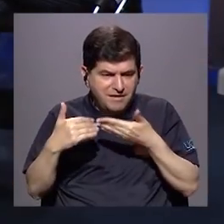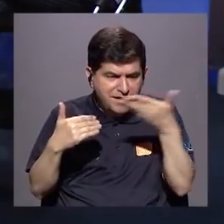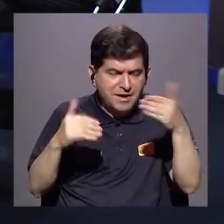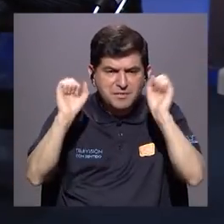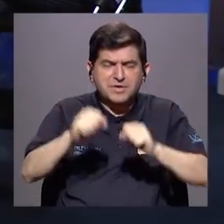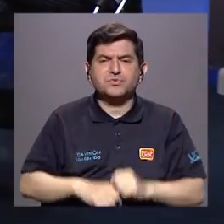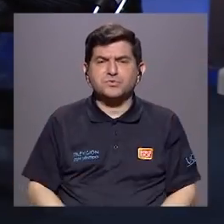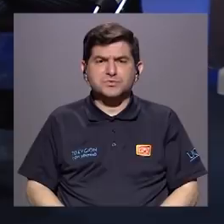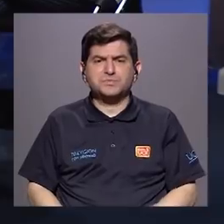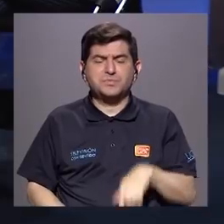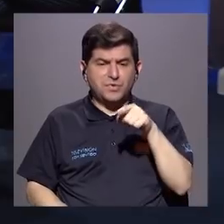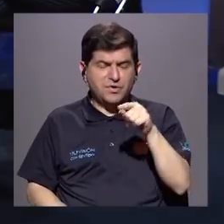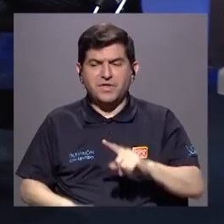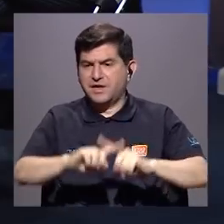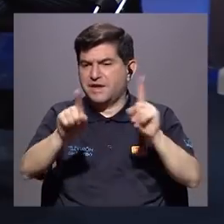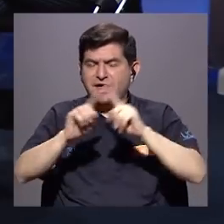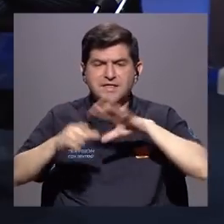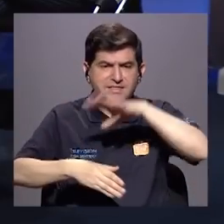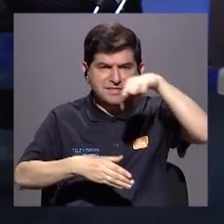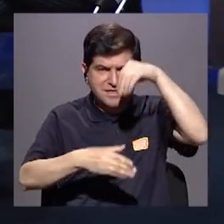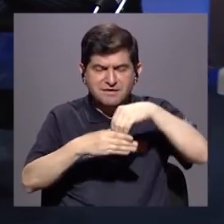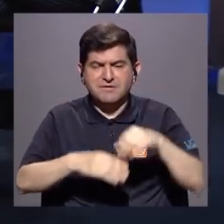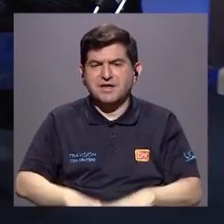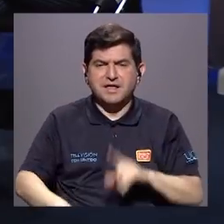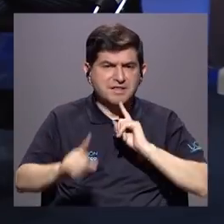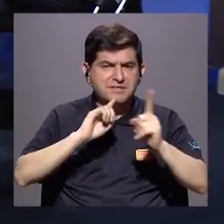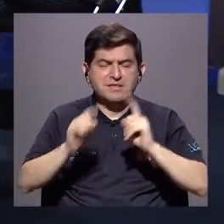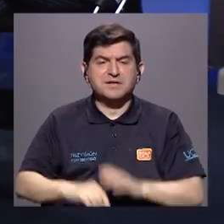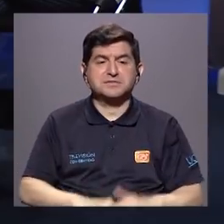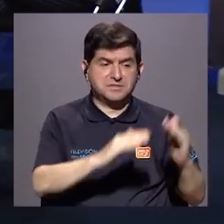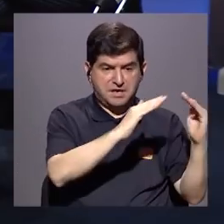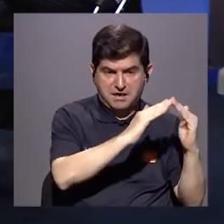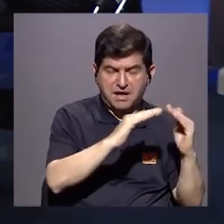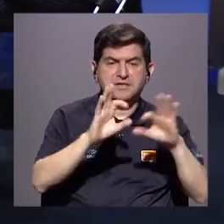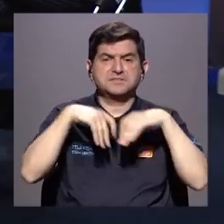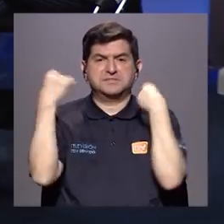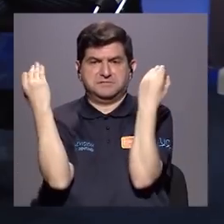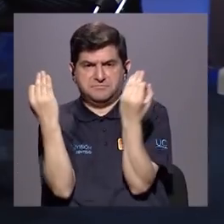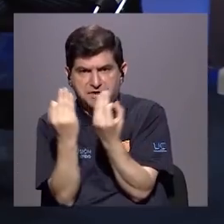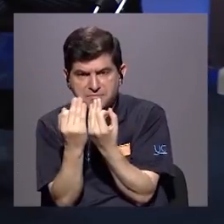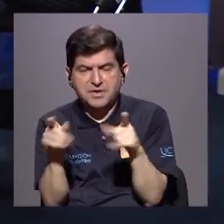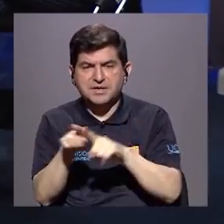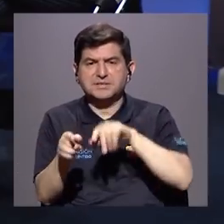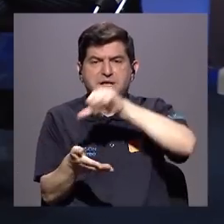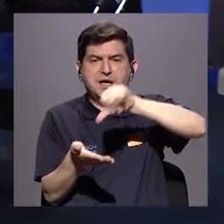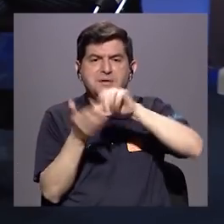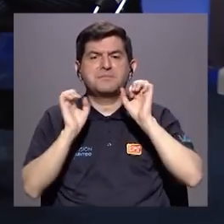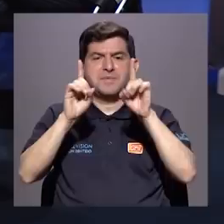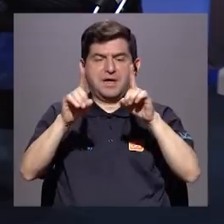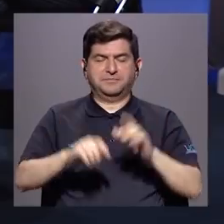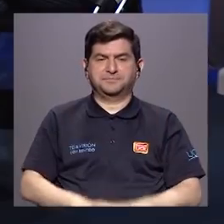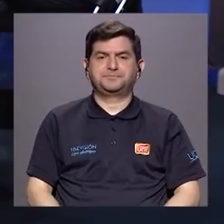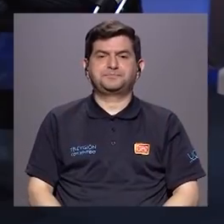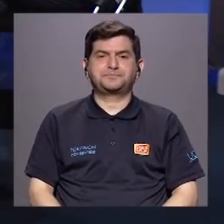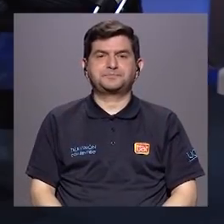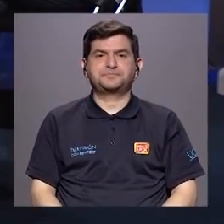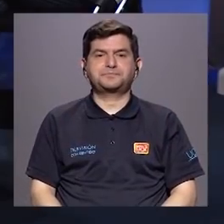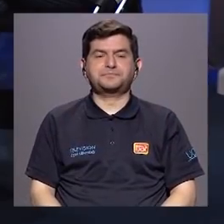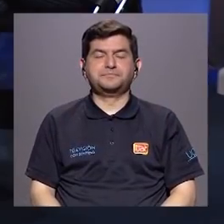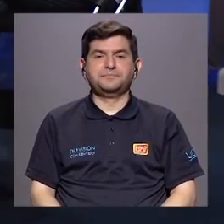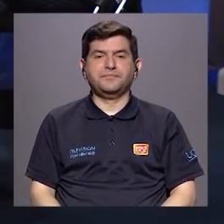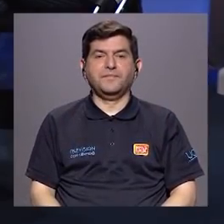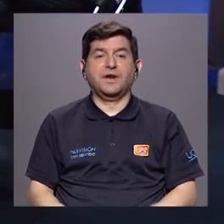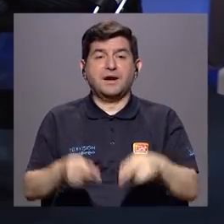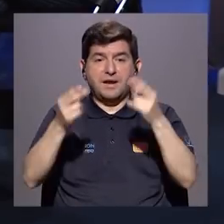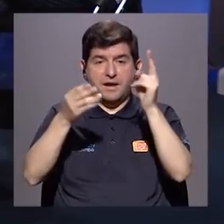más elementos para poder socializarlo en los diferentes contextos, ya sea en los hogares, en las familias, como en los centros educativos. Mire, aquí en